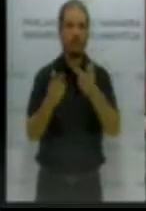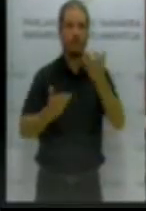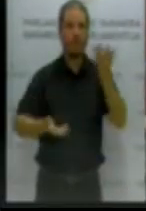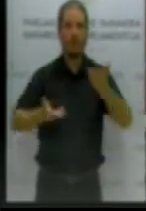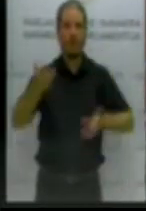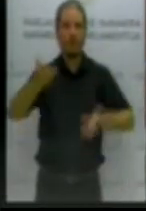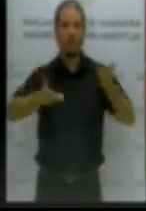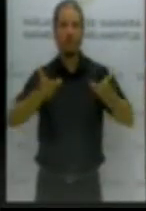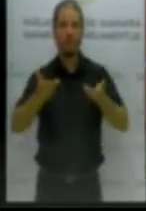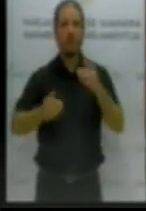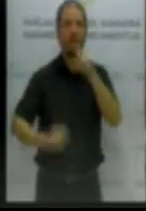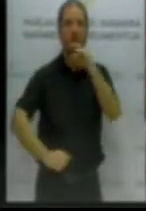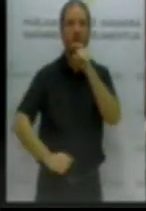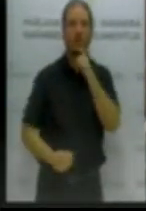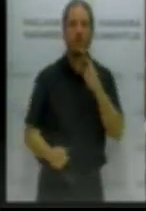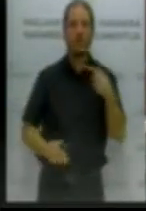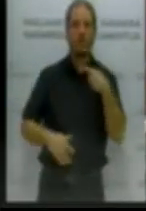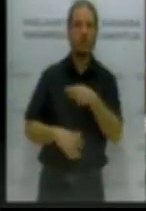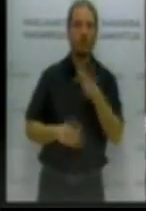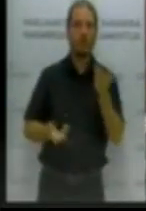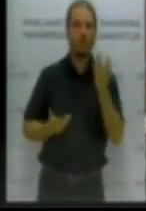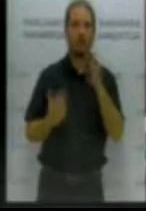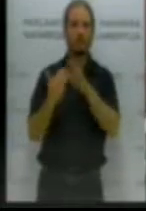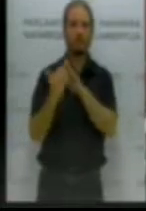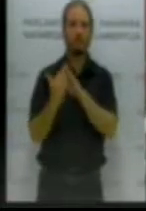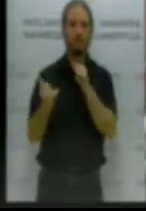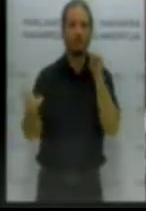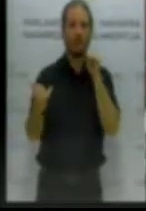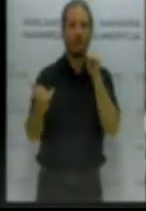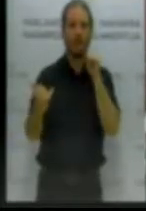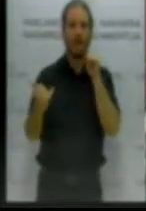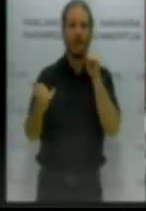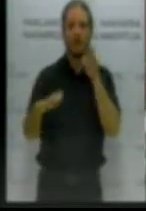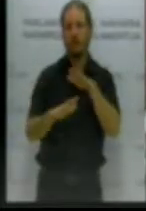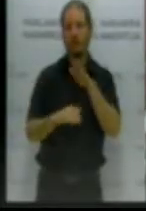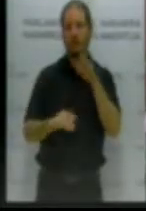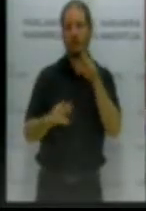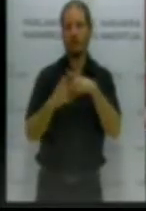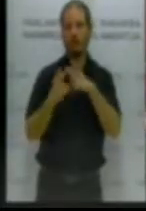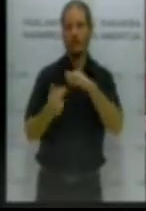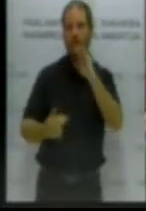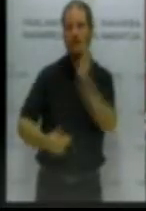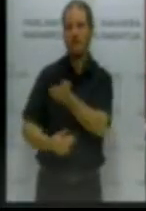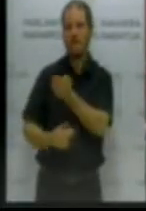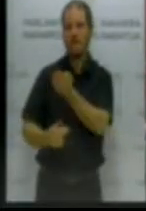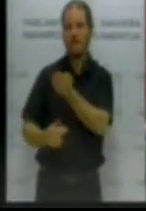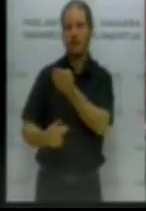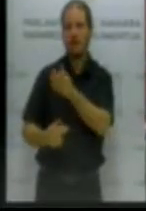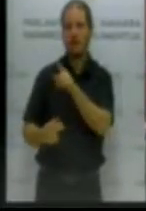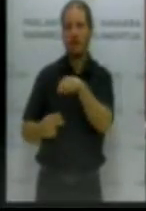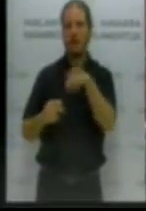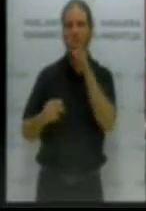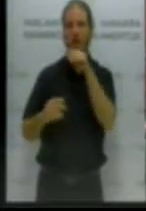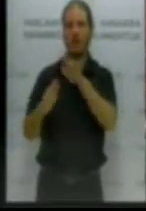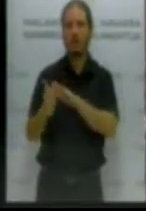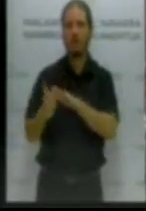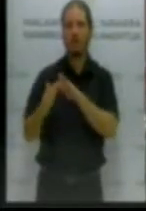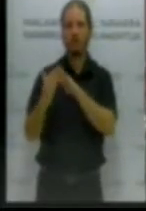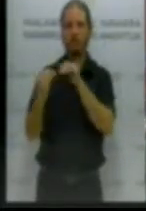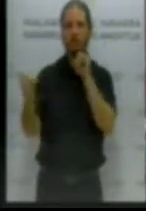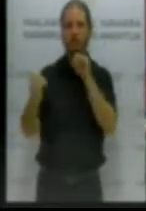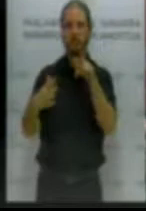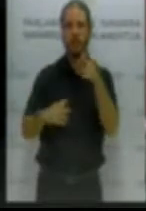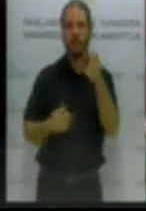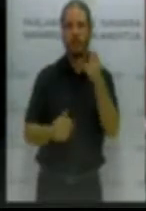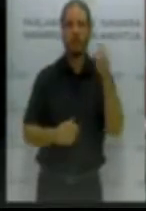dirigida a reparar el daño causado por la sociedad a estas mujeres, garantizándoles una renta decente equivalente al